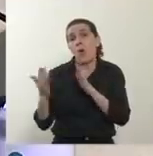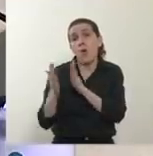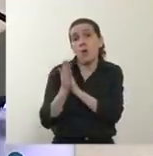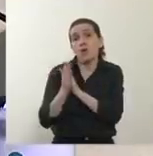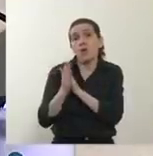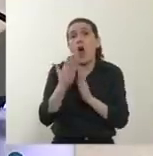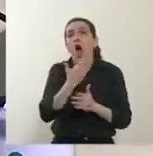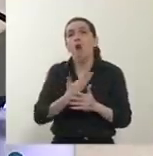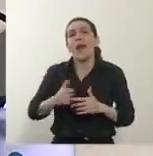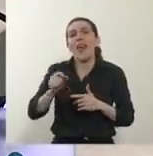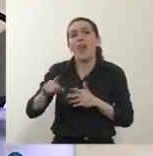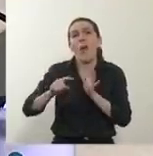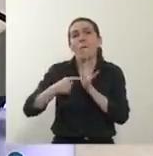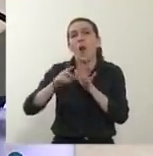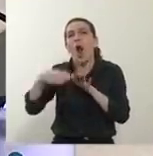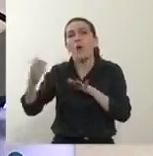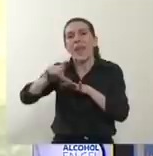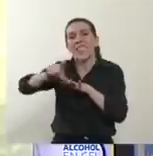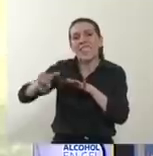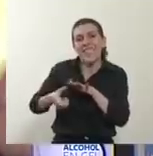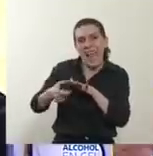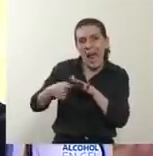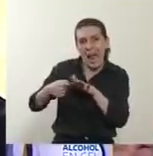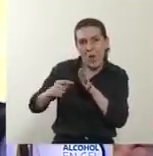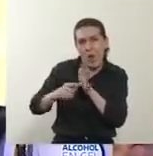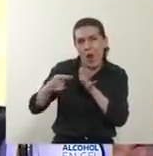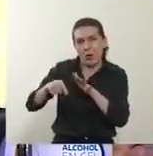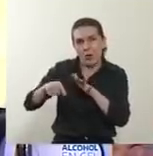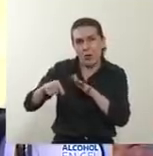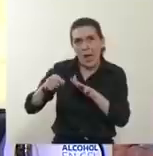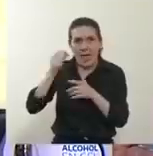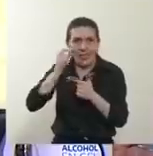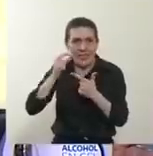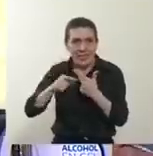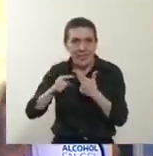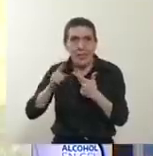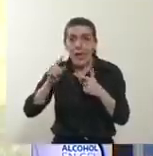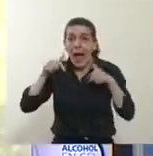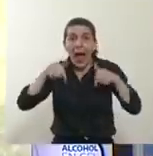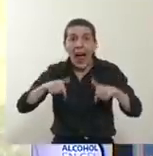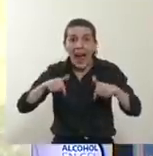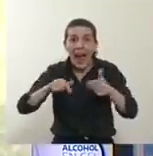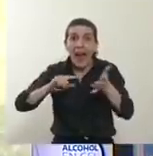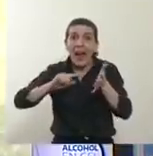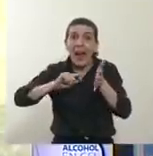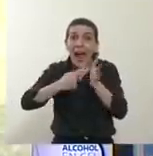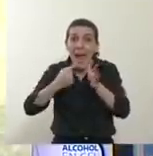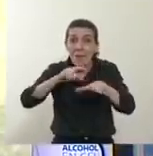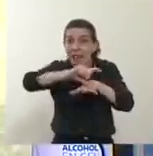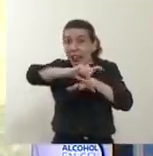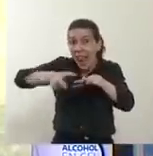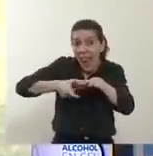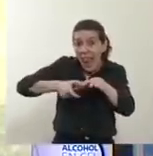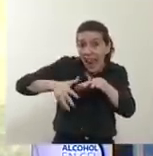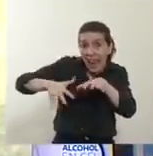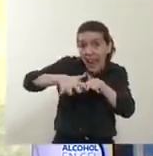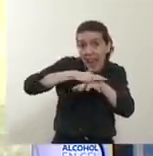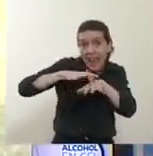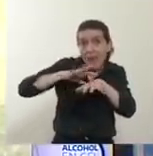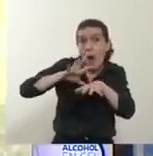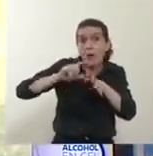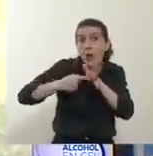provincia de Buenos Aires. Este es el epicentro del problema, para contarles